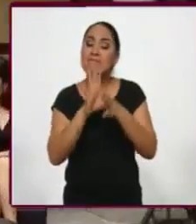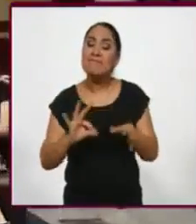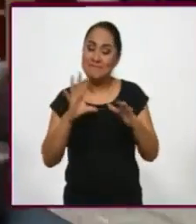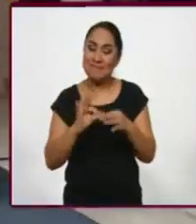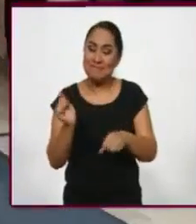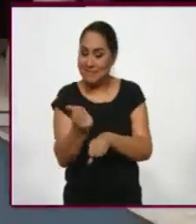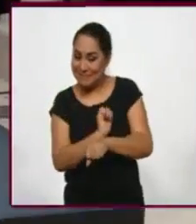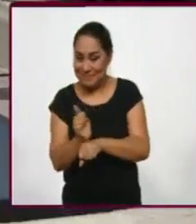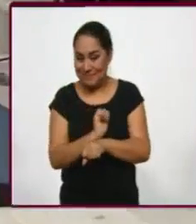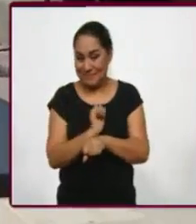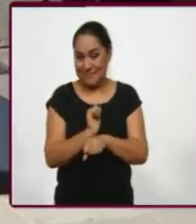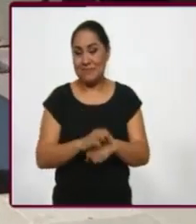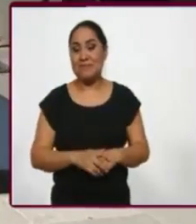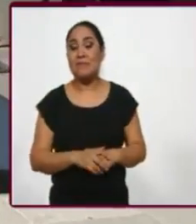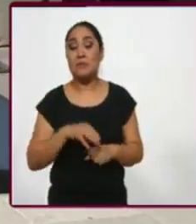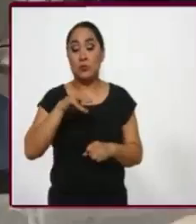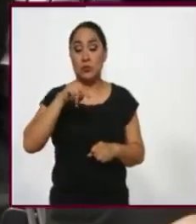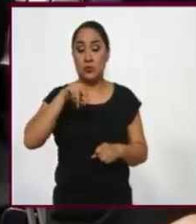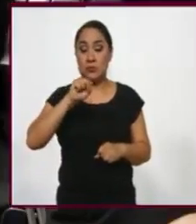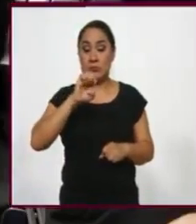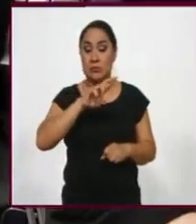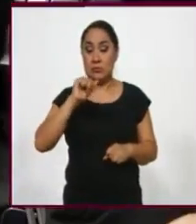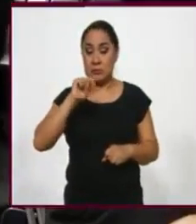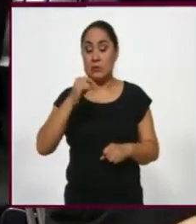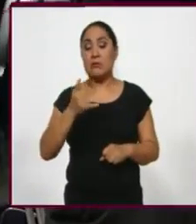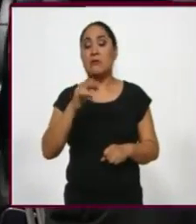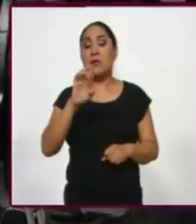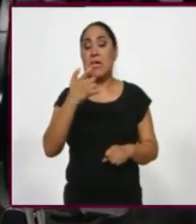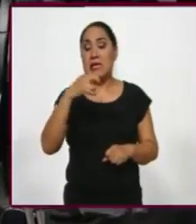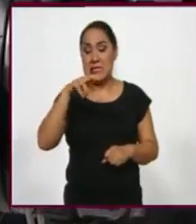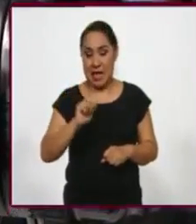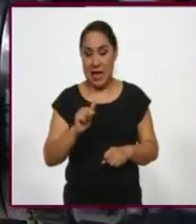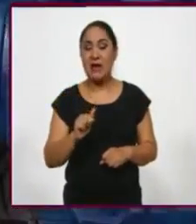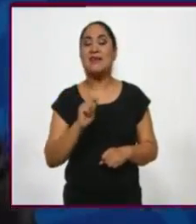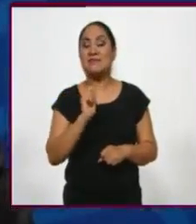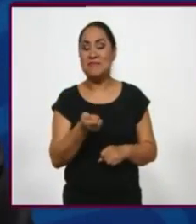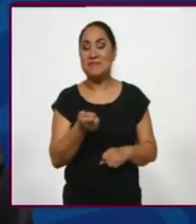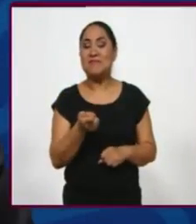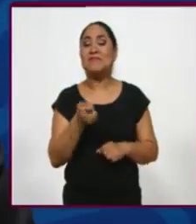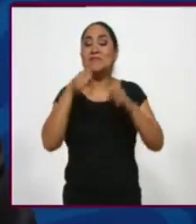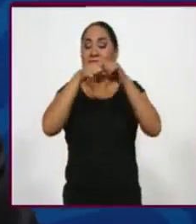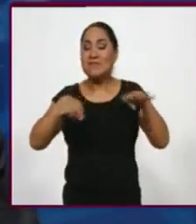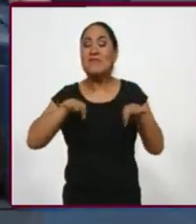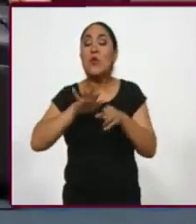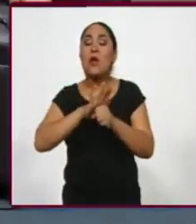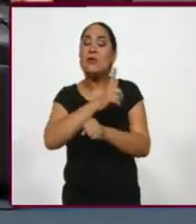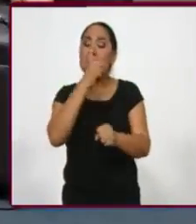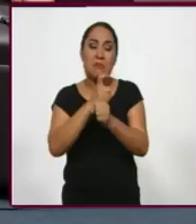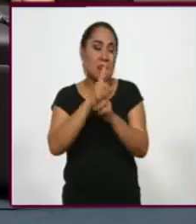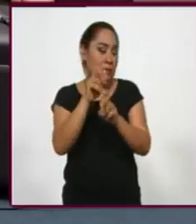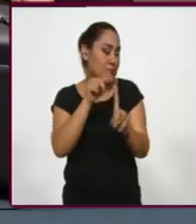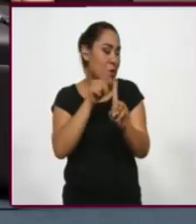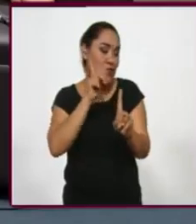escenario Monserrat Marañón y Regina Orozco. Se trata de una obra cuyo tema principal es la mujer, aquí